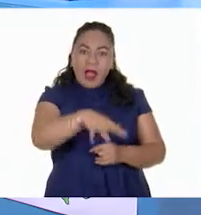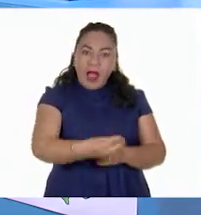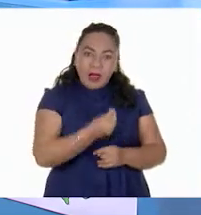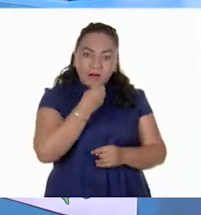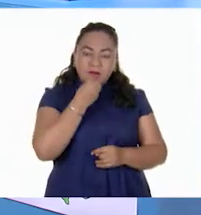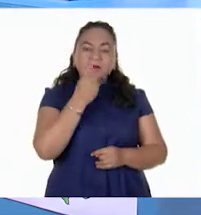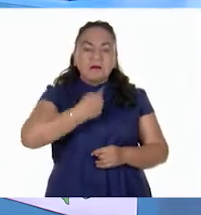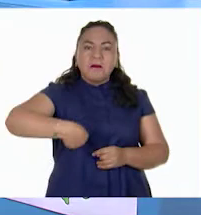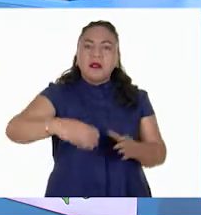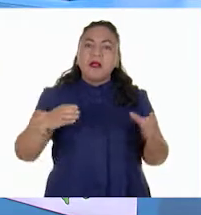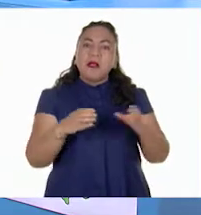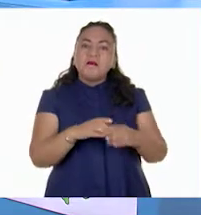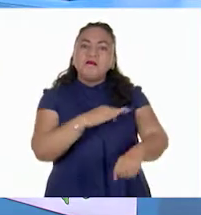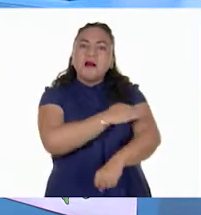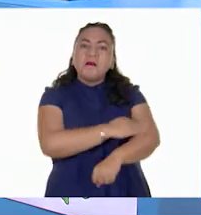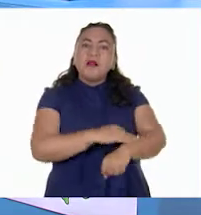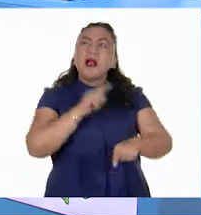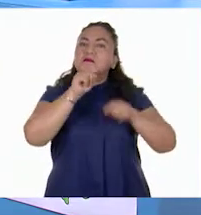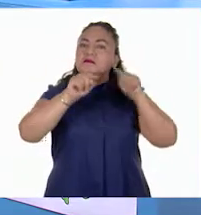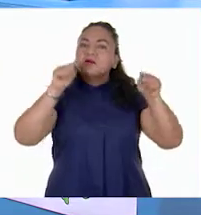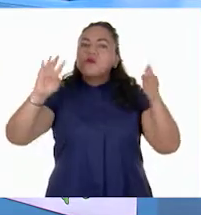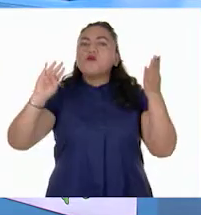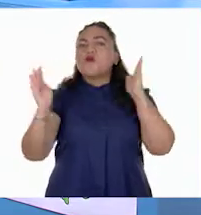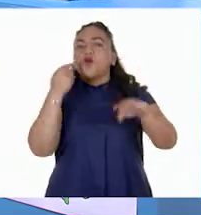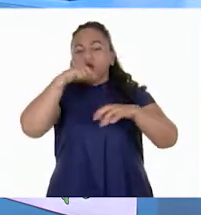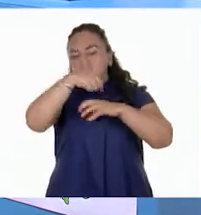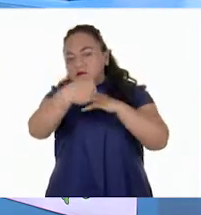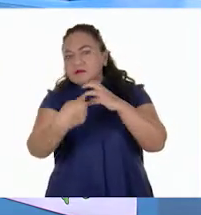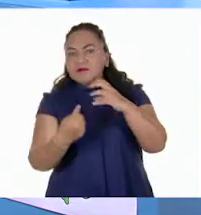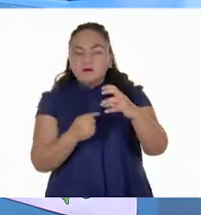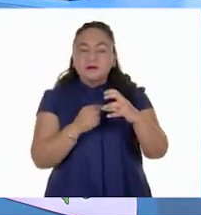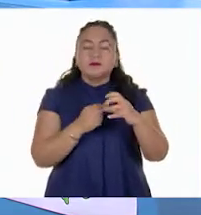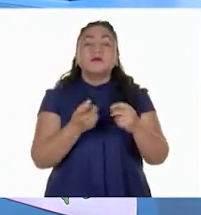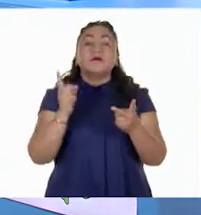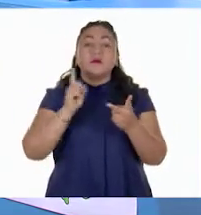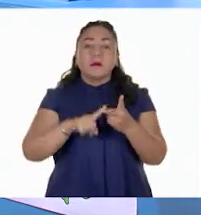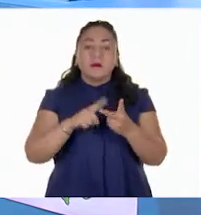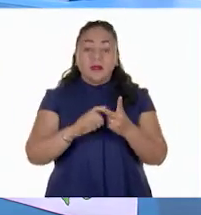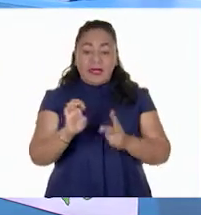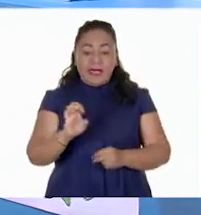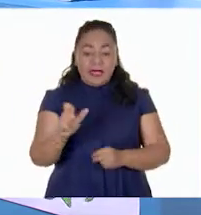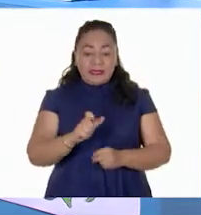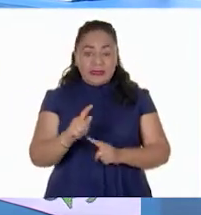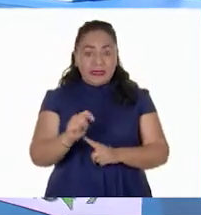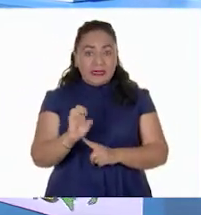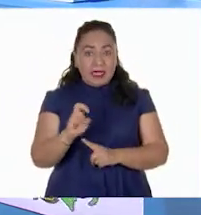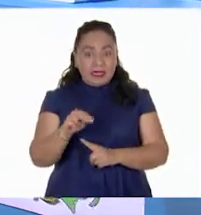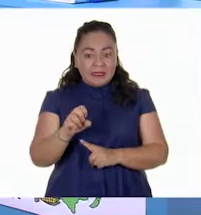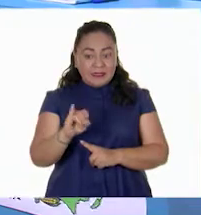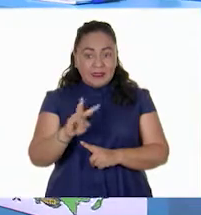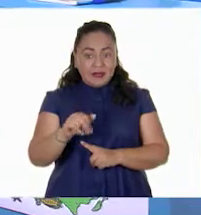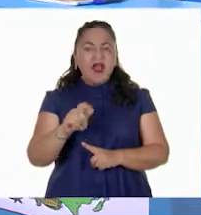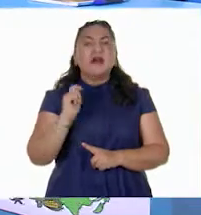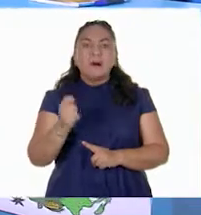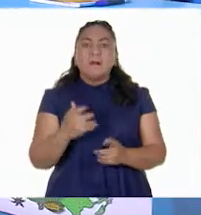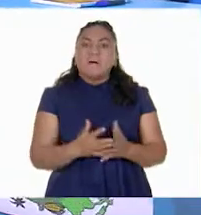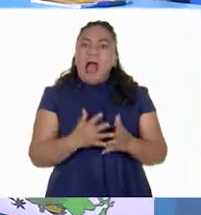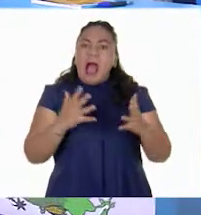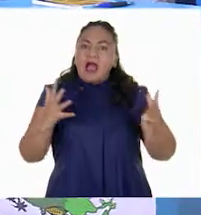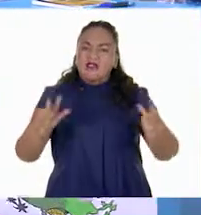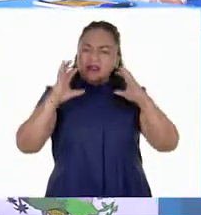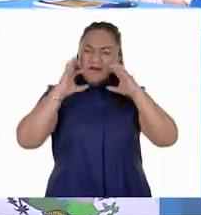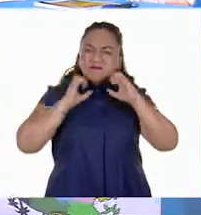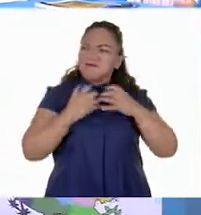en las familias, en diversos lugares del mundo. La extensiva es la que se desarrolla en grandes dimensiones con